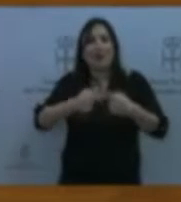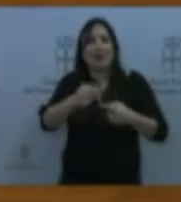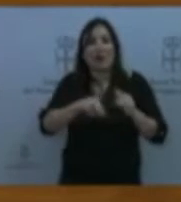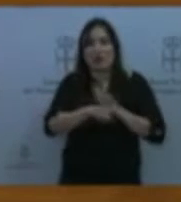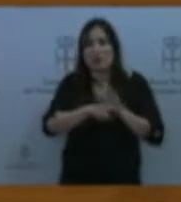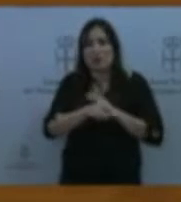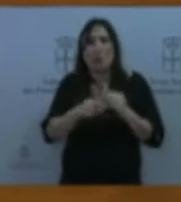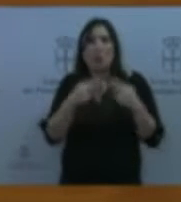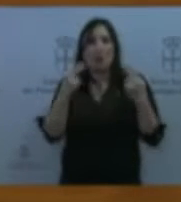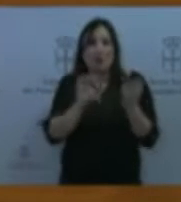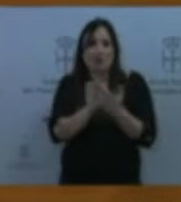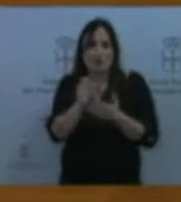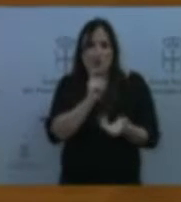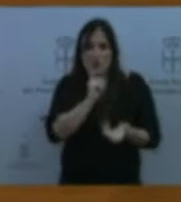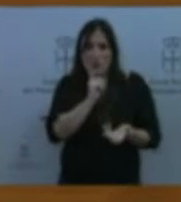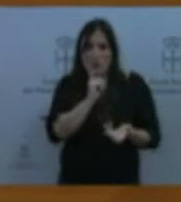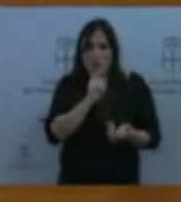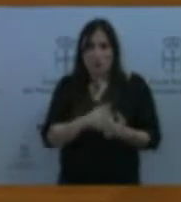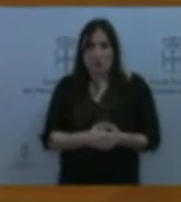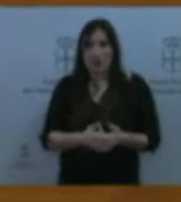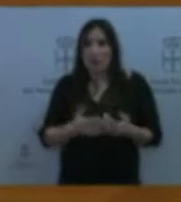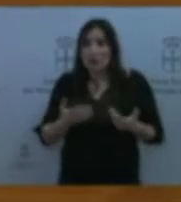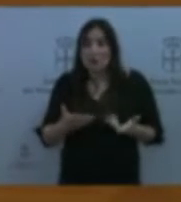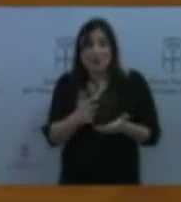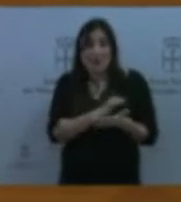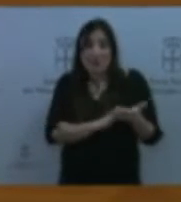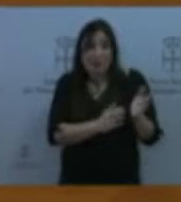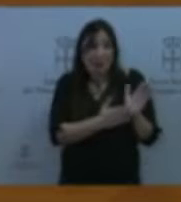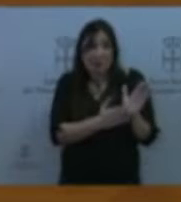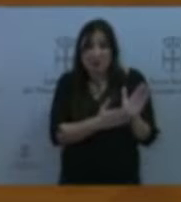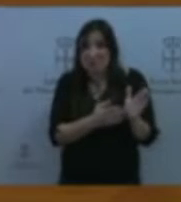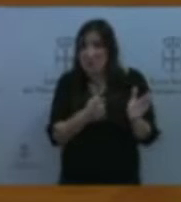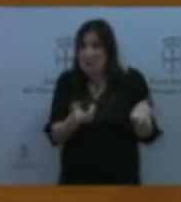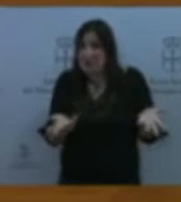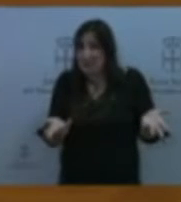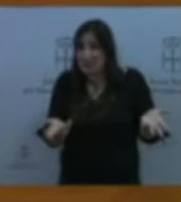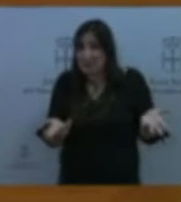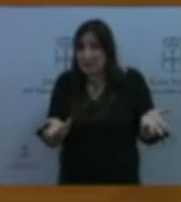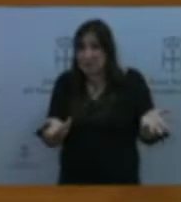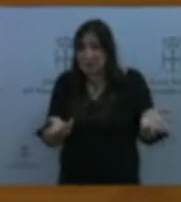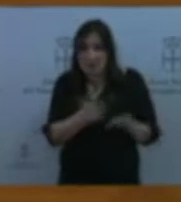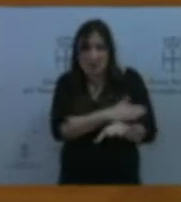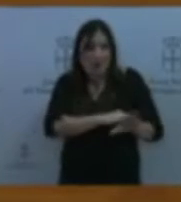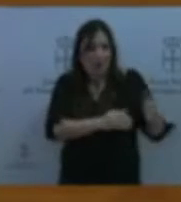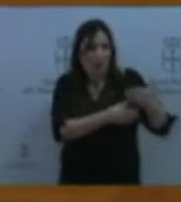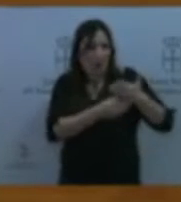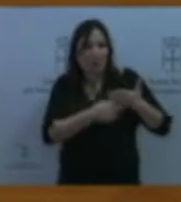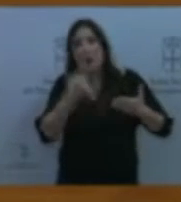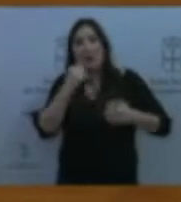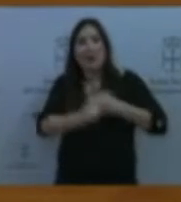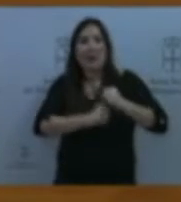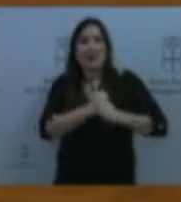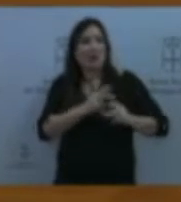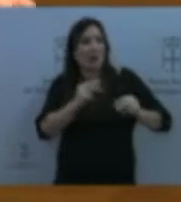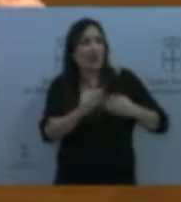necesitamos, pues, ningún informe del Gobierno al final de esta legislatura para que nos diga cuáles son los efectos